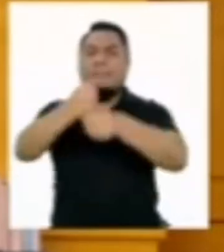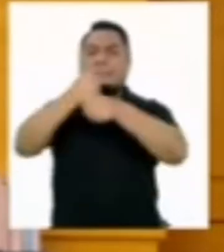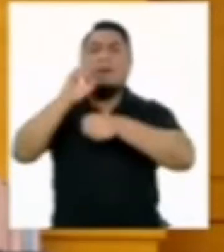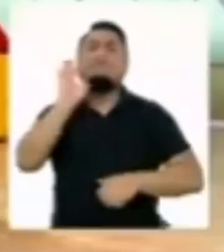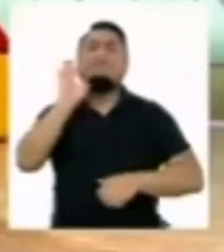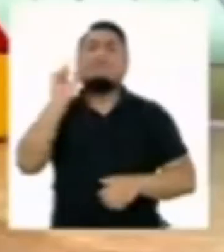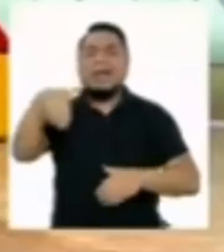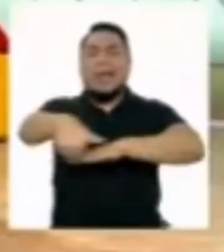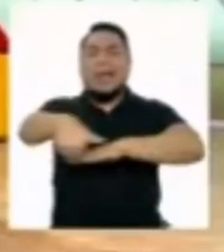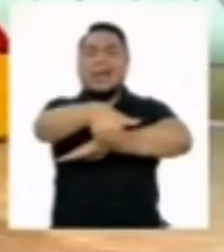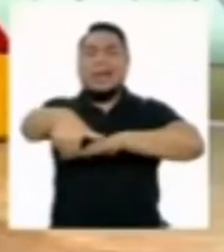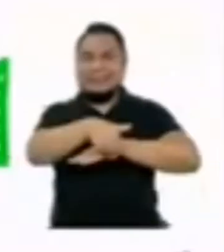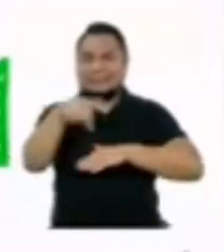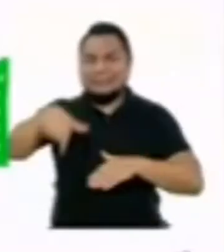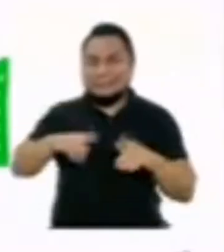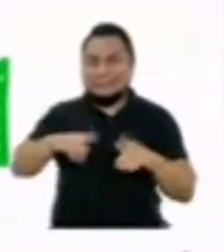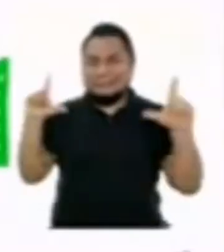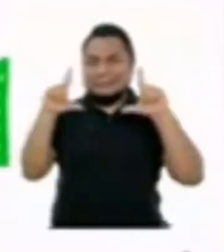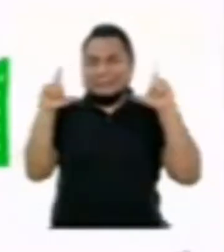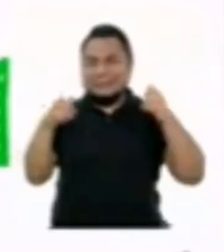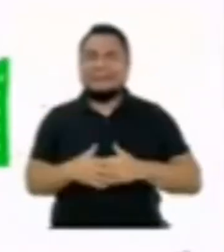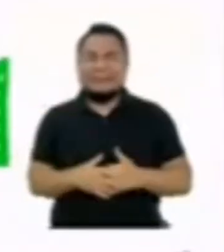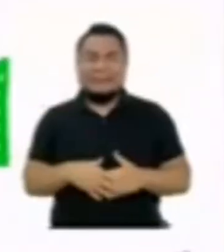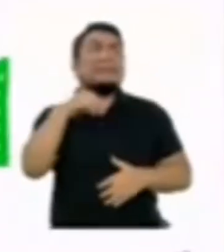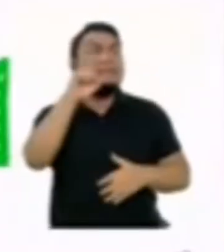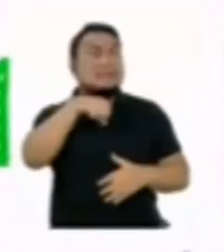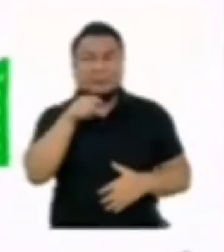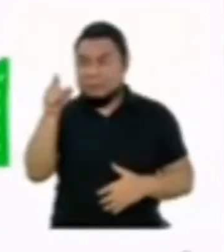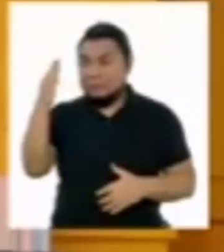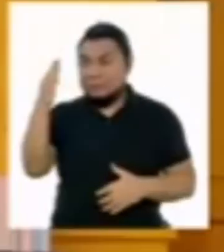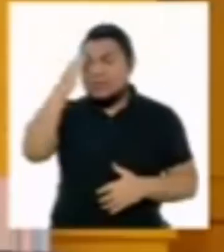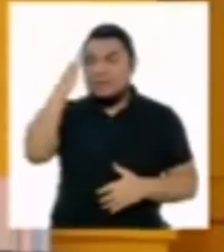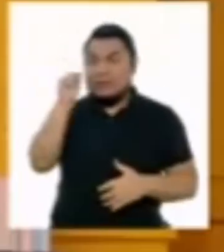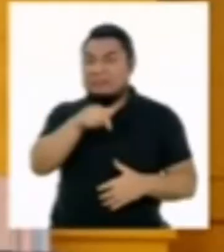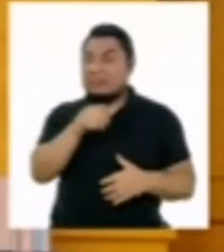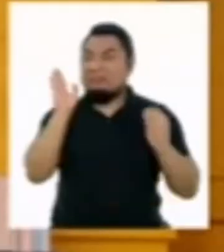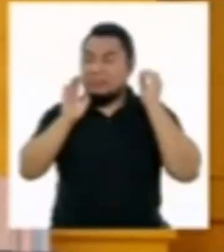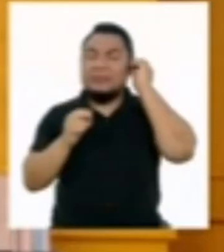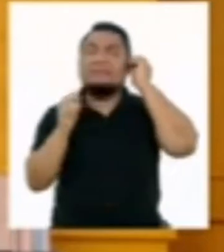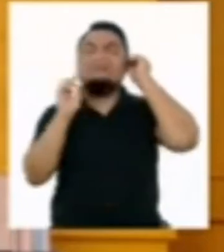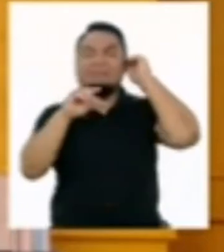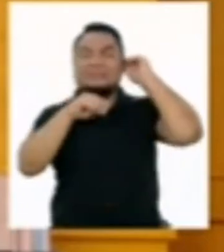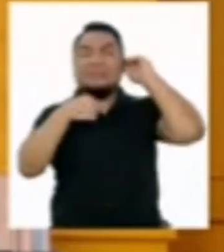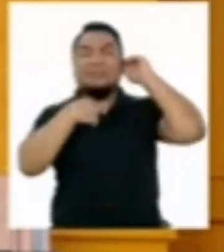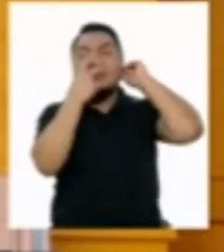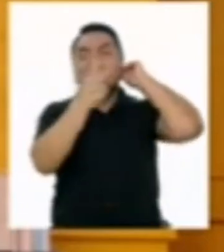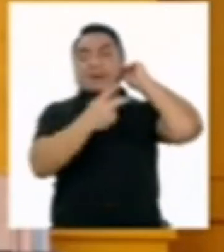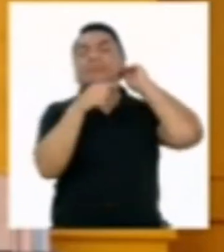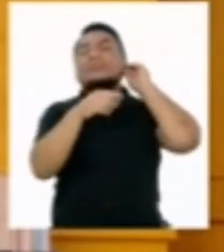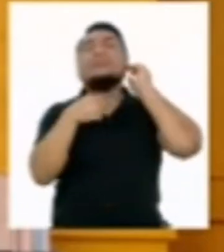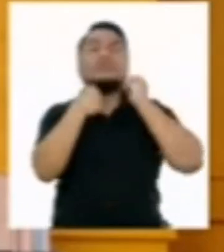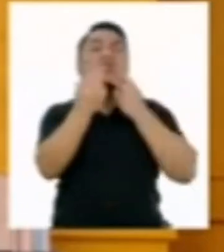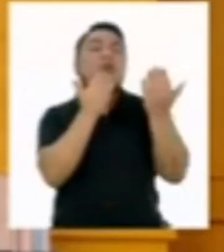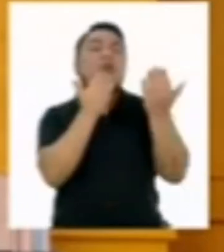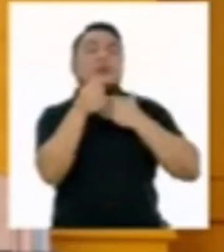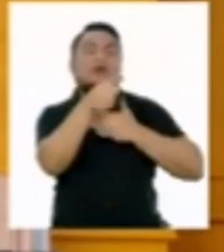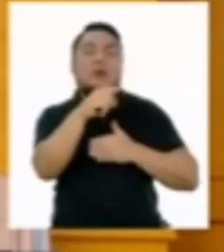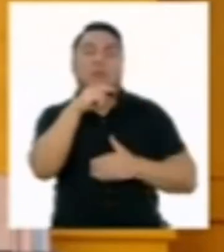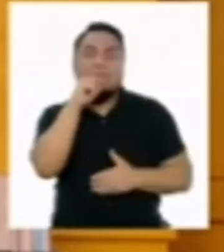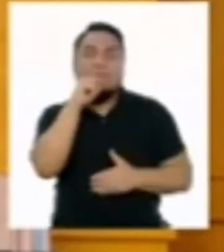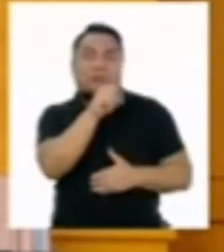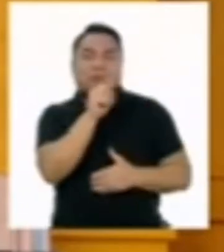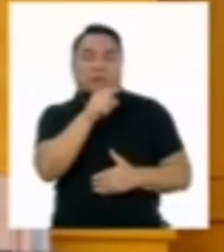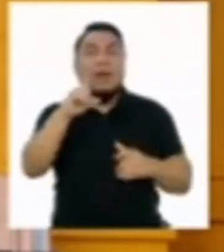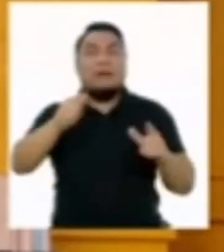de basura que están en la calle del estudio. Sí, ¿tú sabes algo al respecto? Yo también las vi y estuve conversando con las productoras.